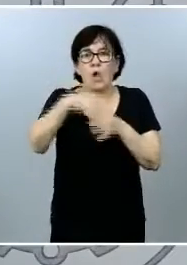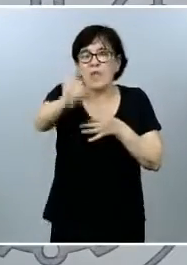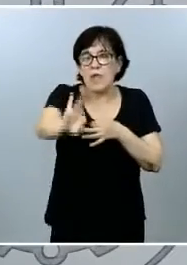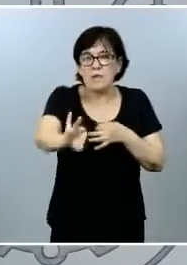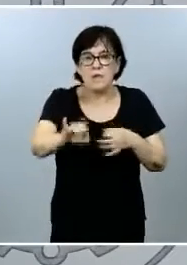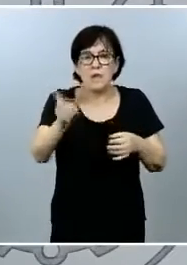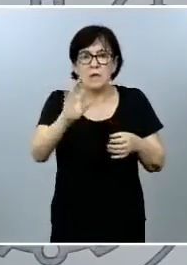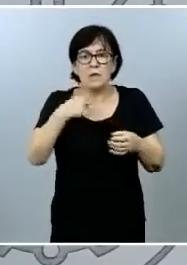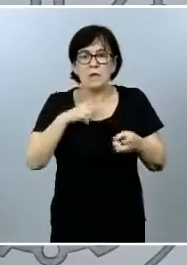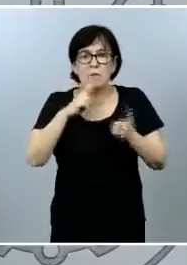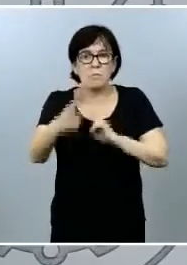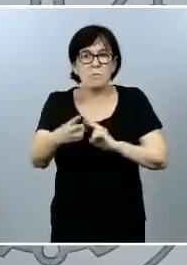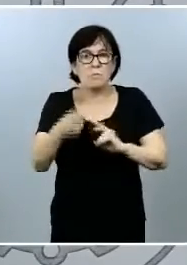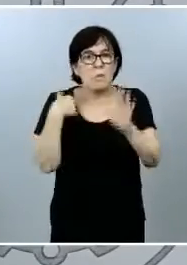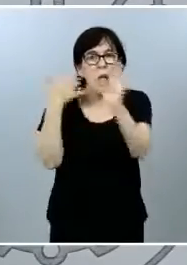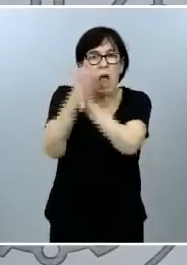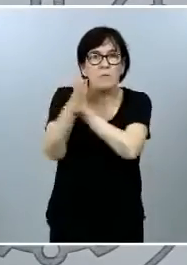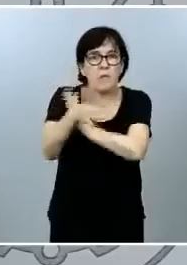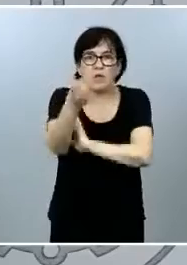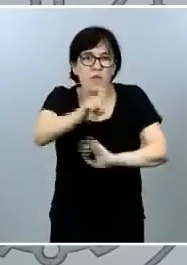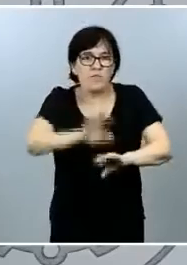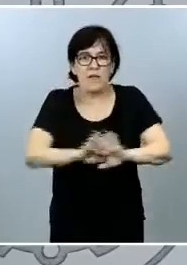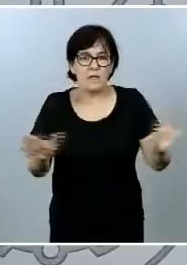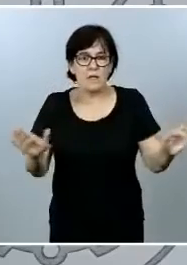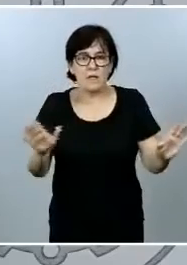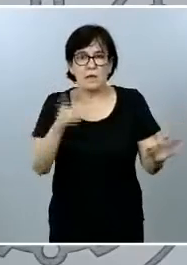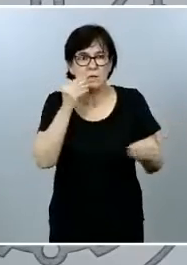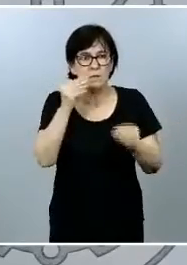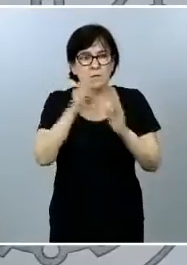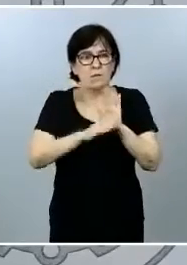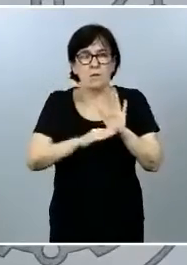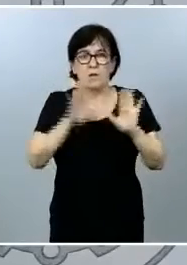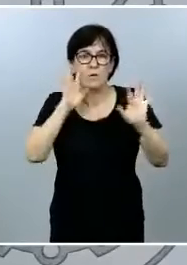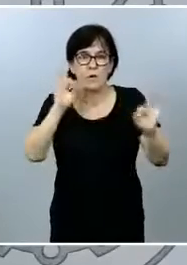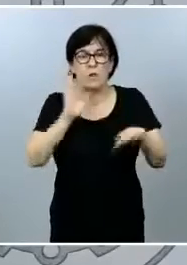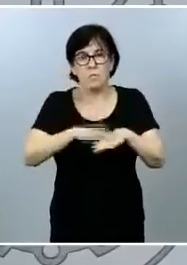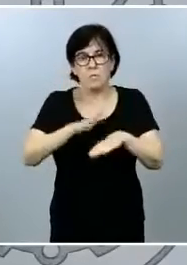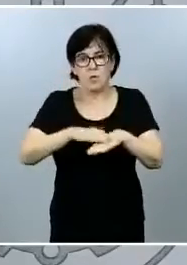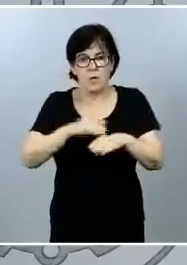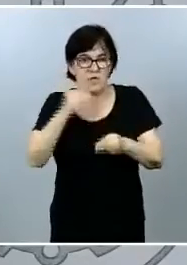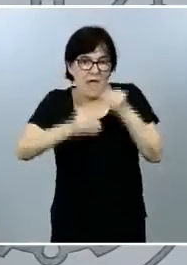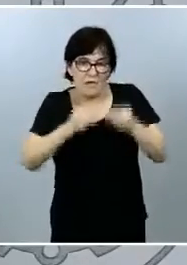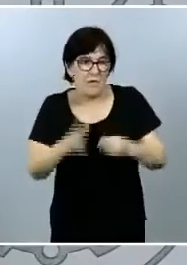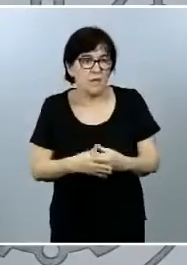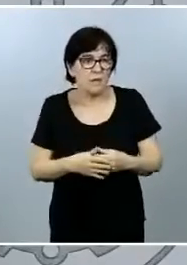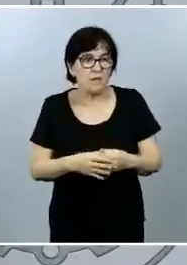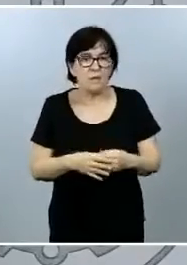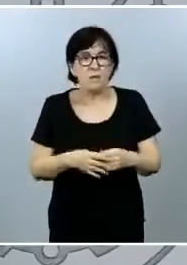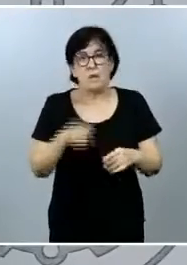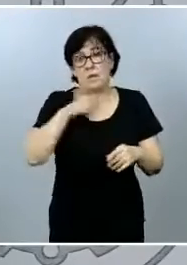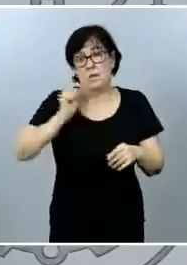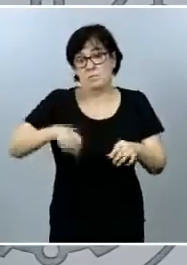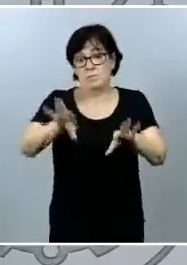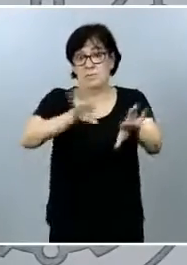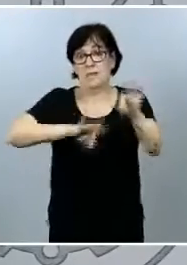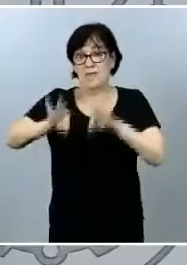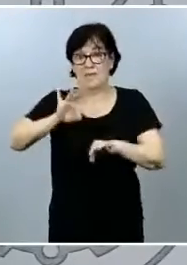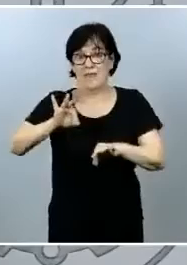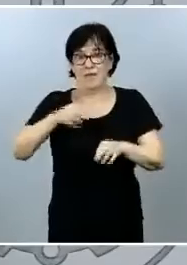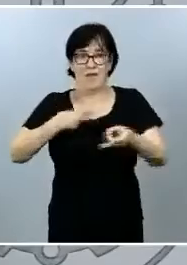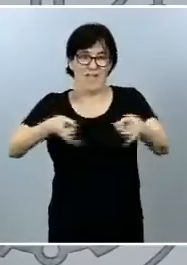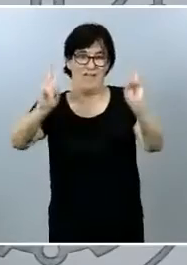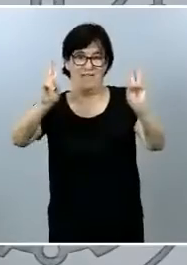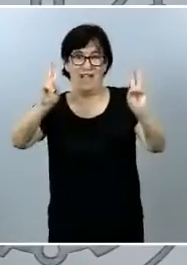darnos ningún tipo de explicaciones en este marco y en este sentido porque así se marca en los cargos de libre designación por eso le digo que